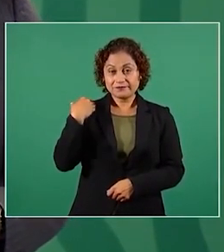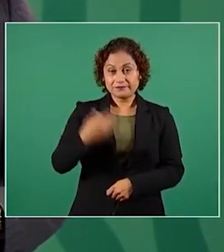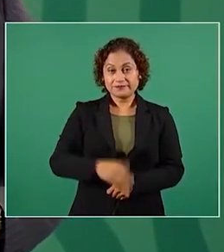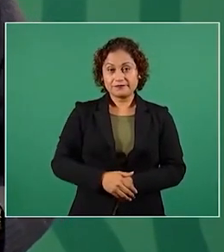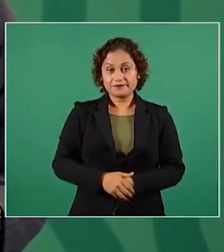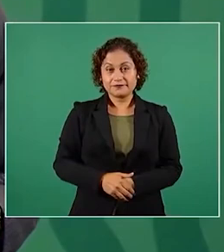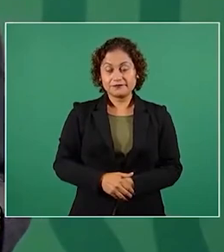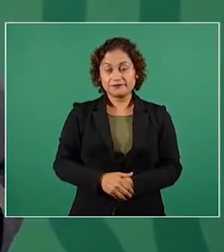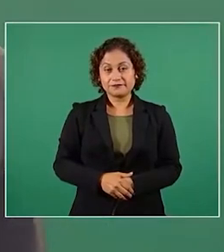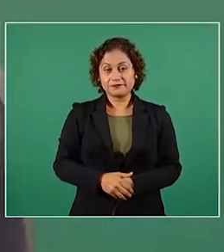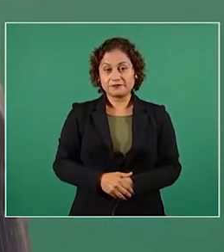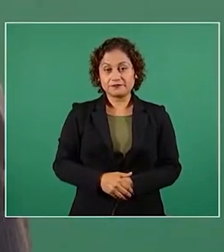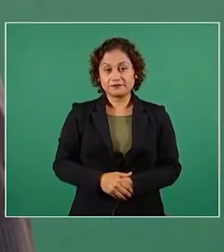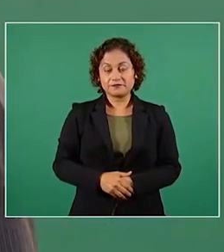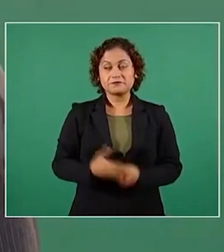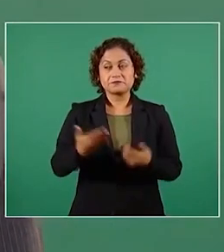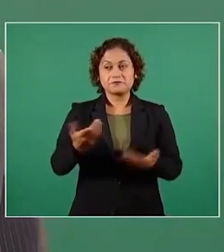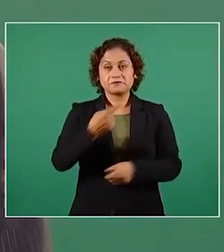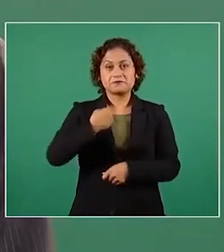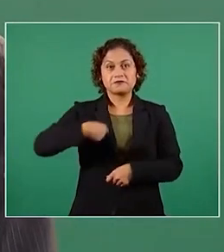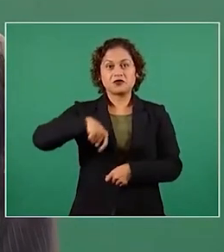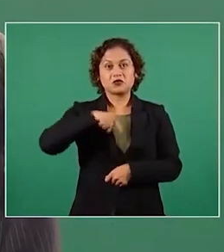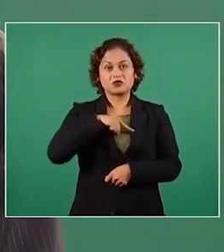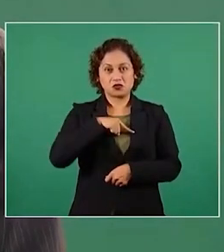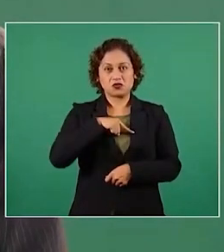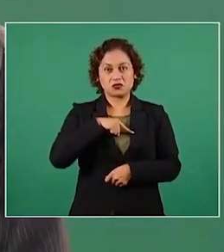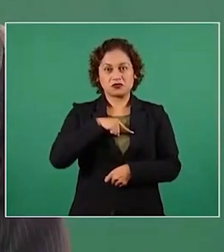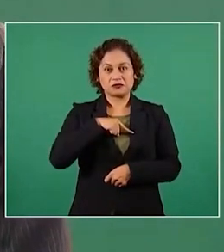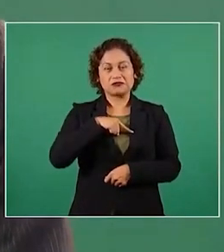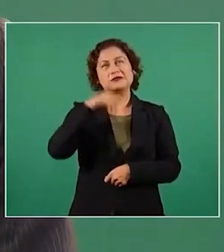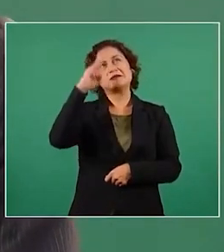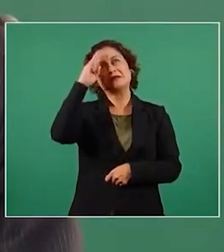cuánto daño se hubiese